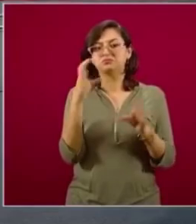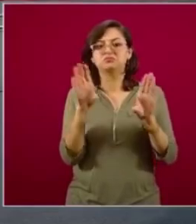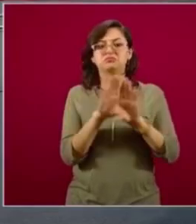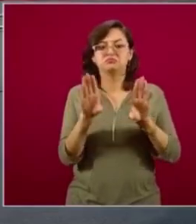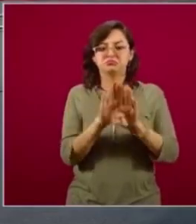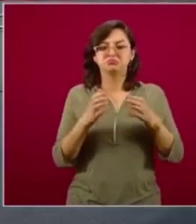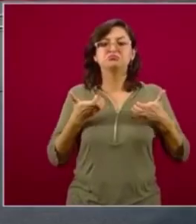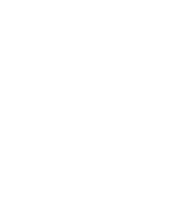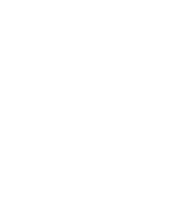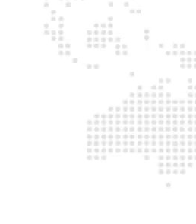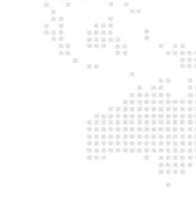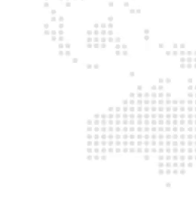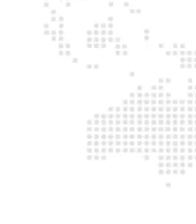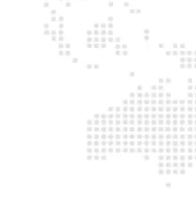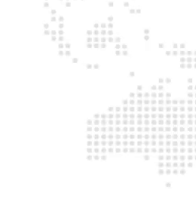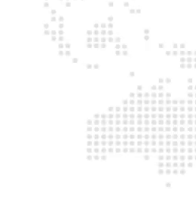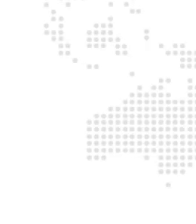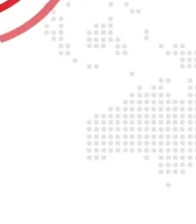estos caminos.